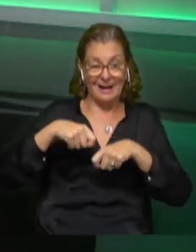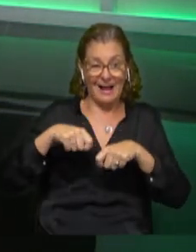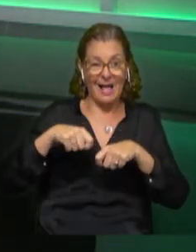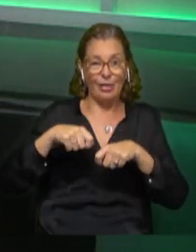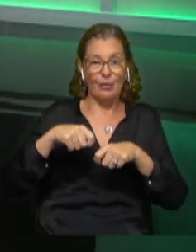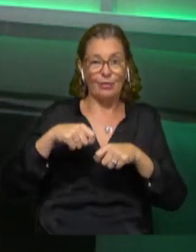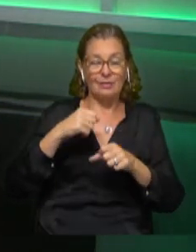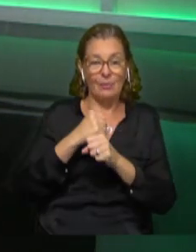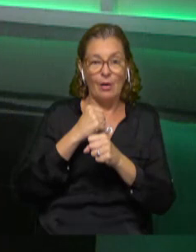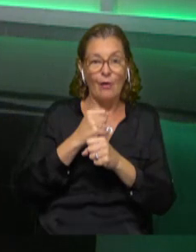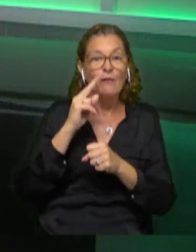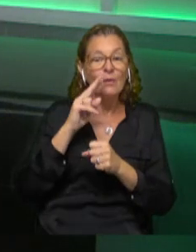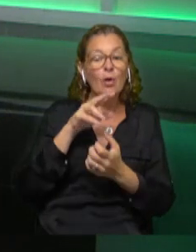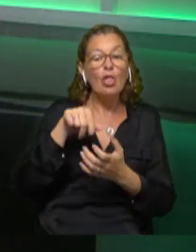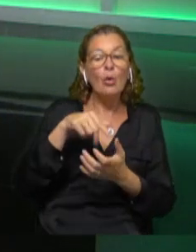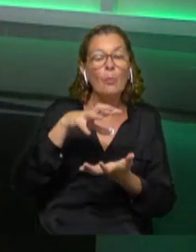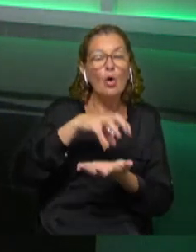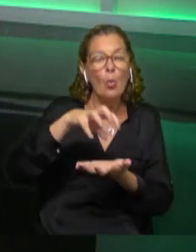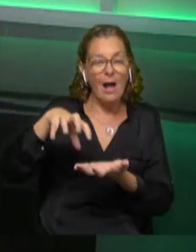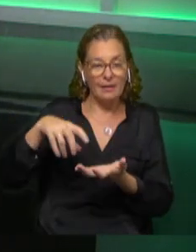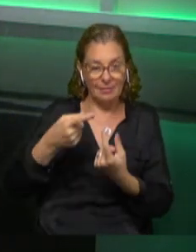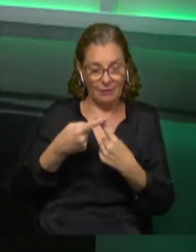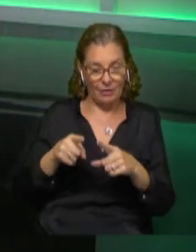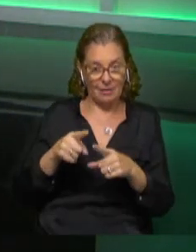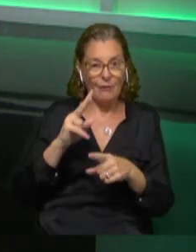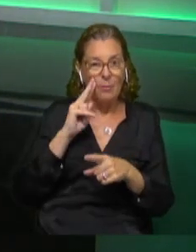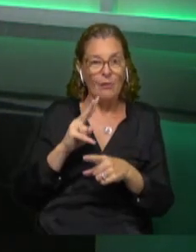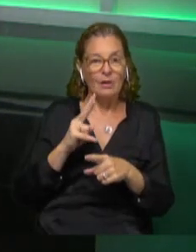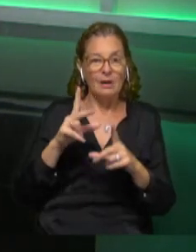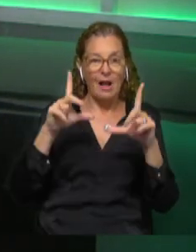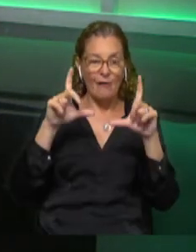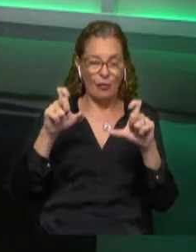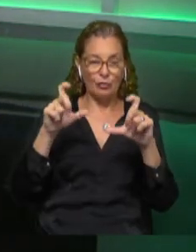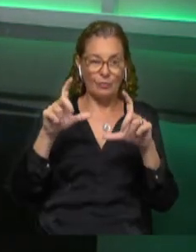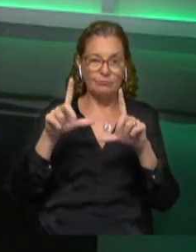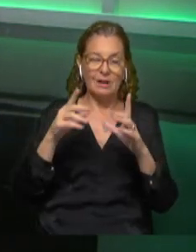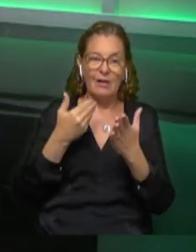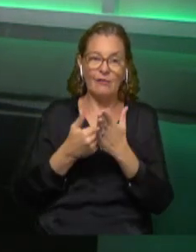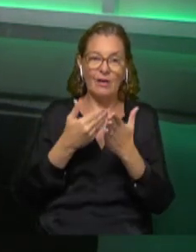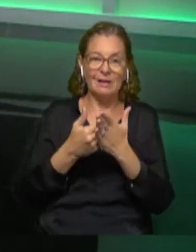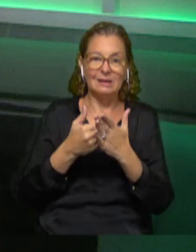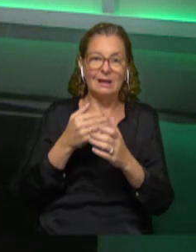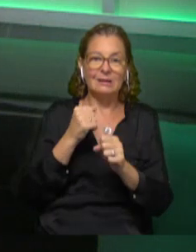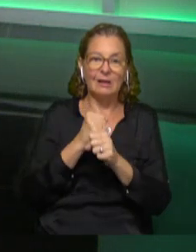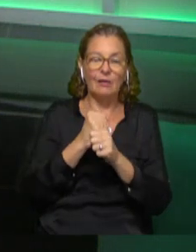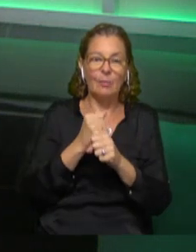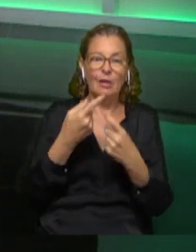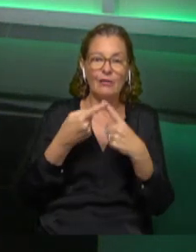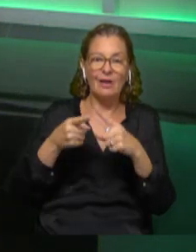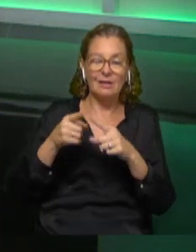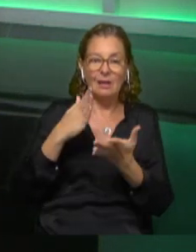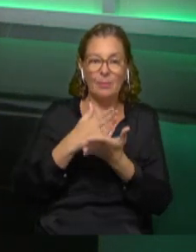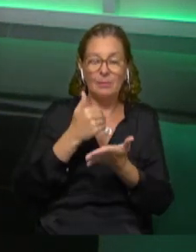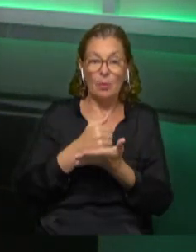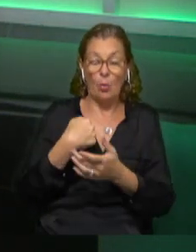geográfica. Bien. Pasamos a la segunda placa y vamos a ver cómo es la foto de la tasa de desempleo para los distintos departamentos. Un